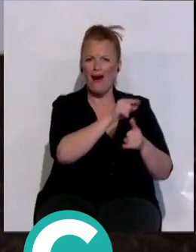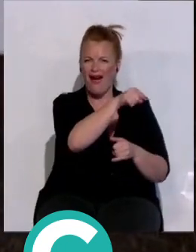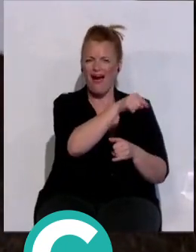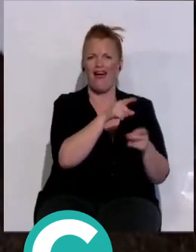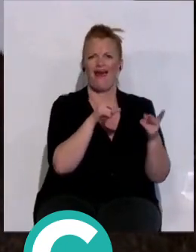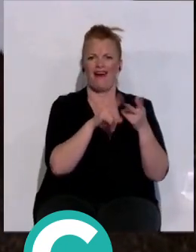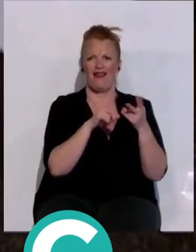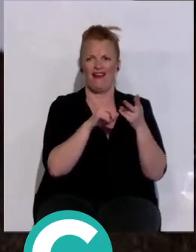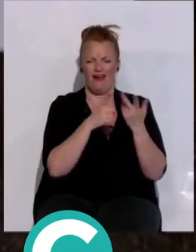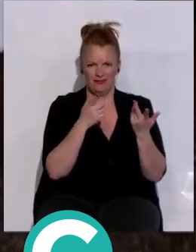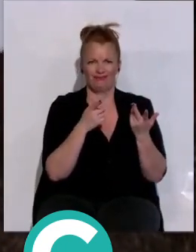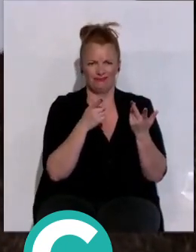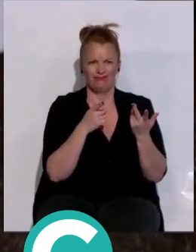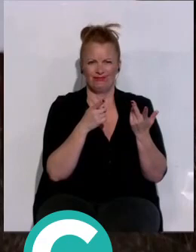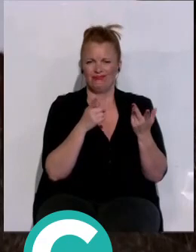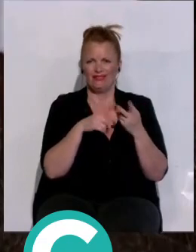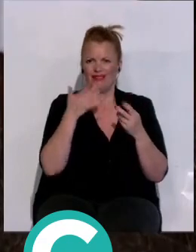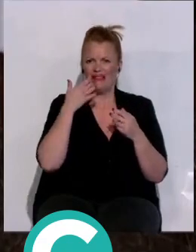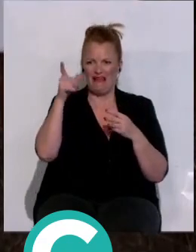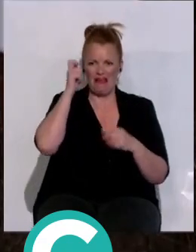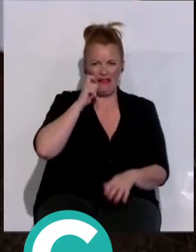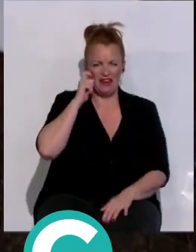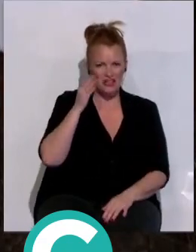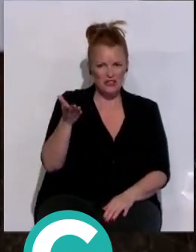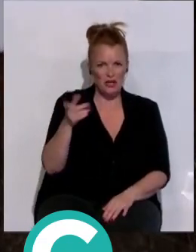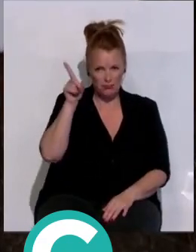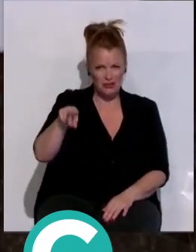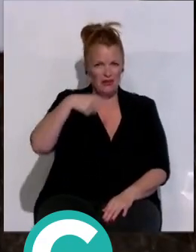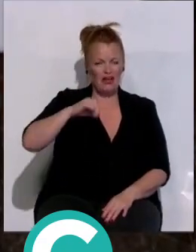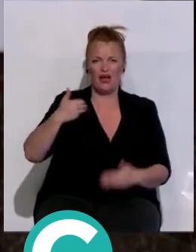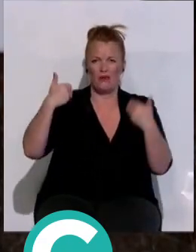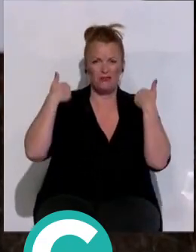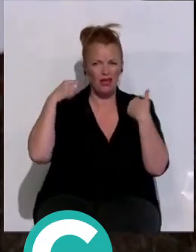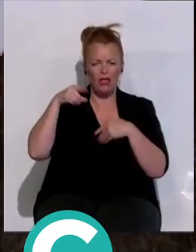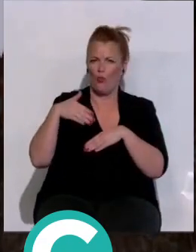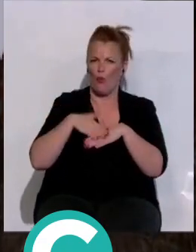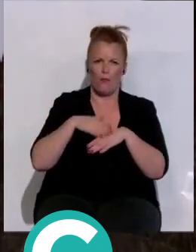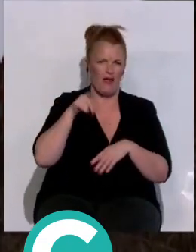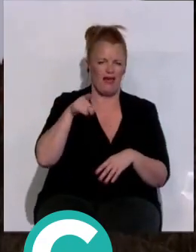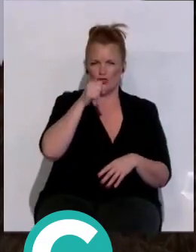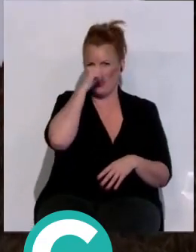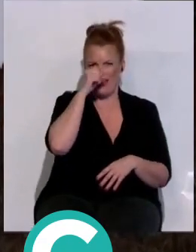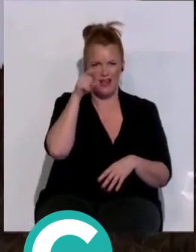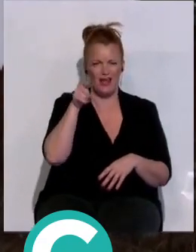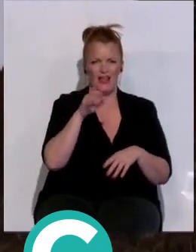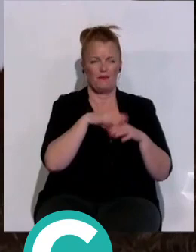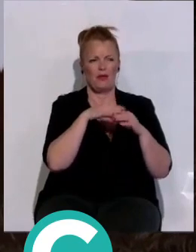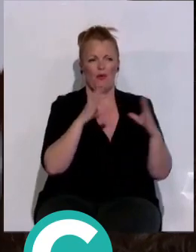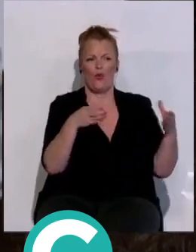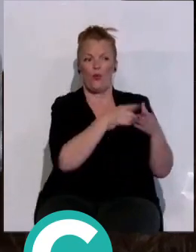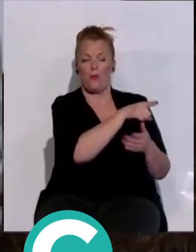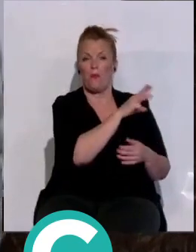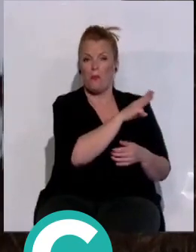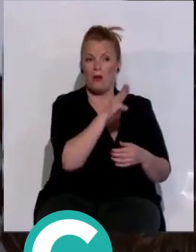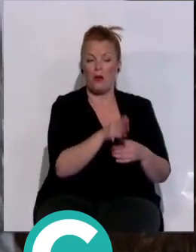sumuletas, que gracias a ellos está ahí el Kichi, son los verdaderos culpables, que es el Partido Socialista, frente a un Partido Popular que dice